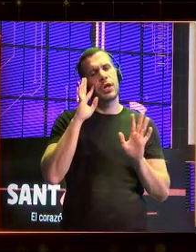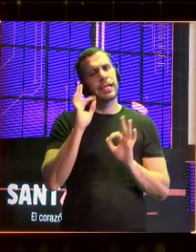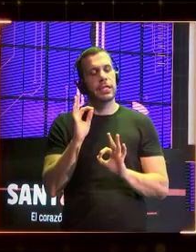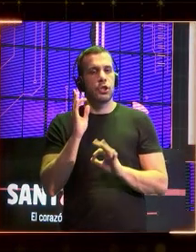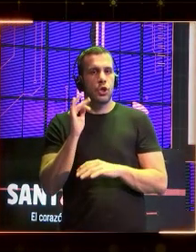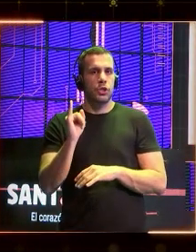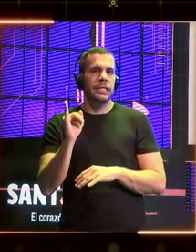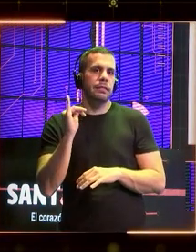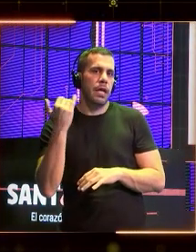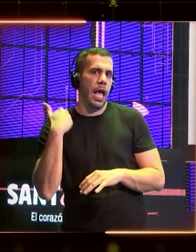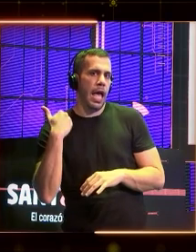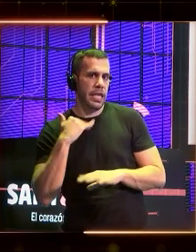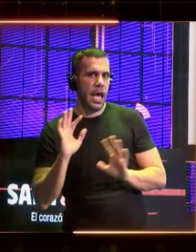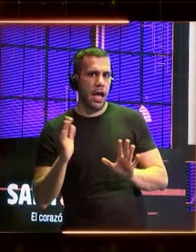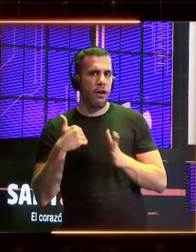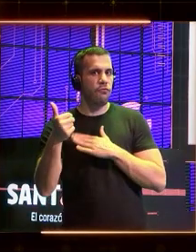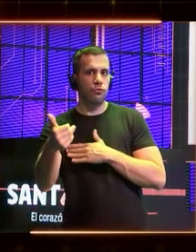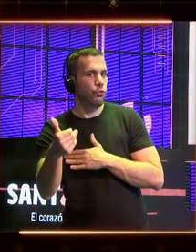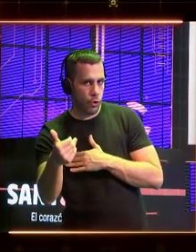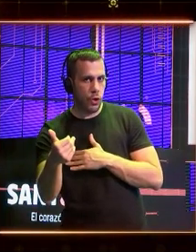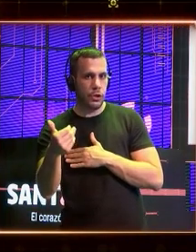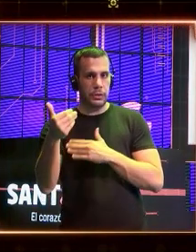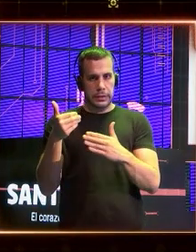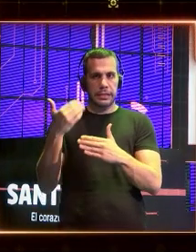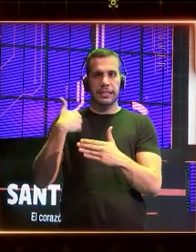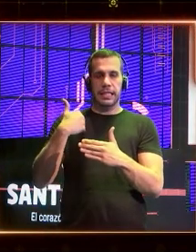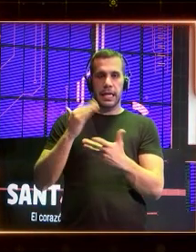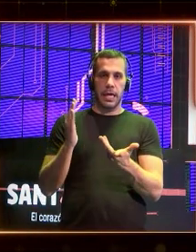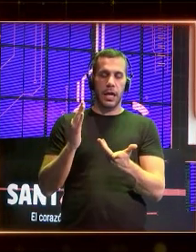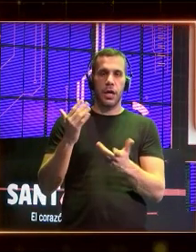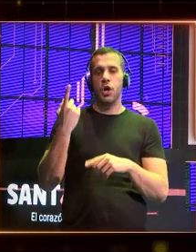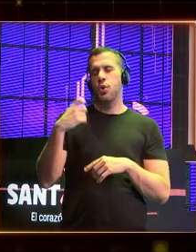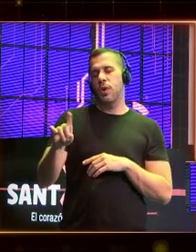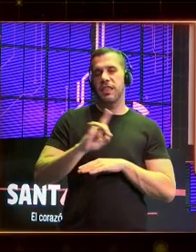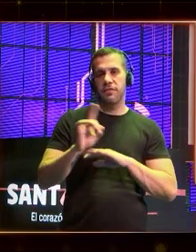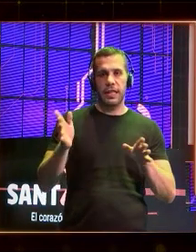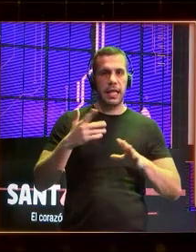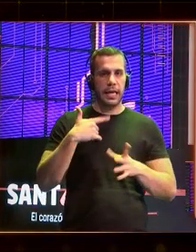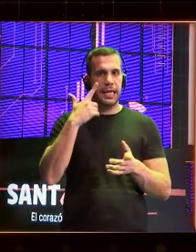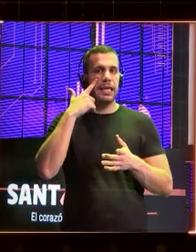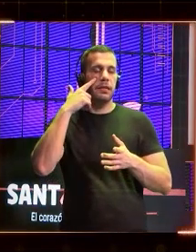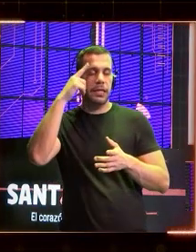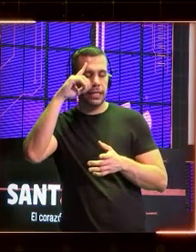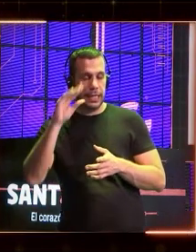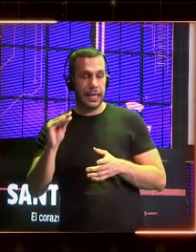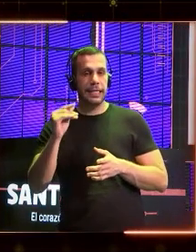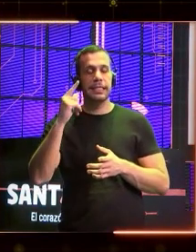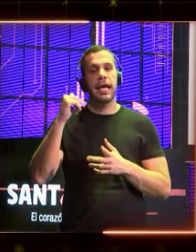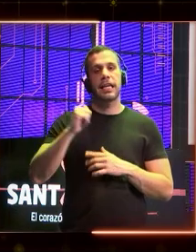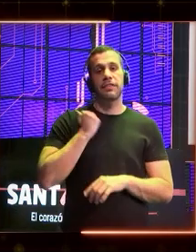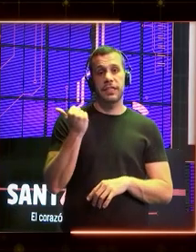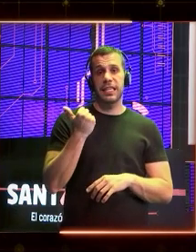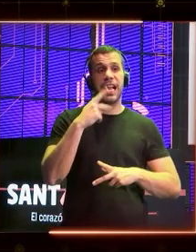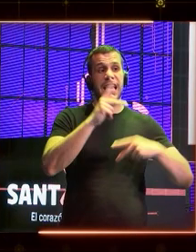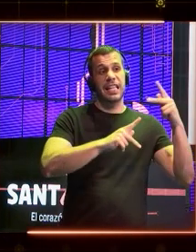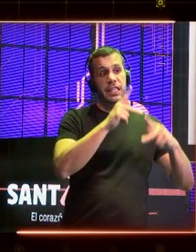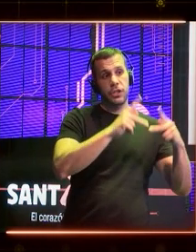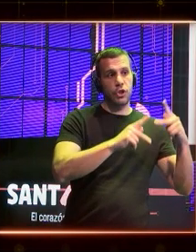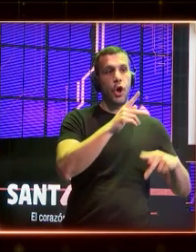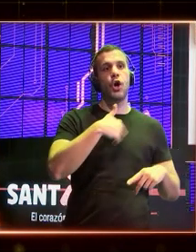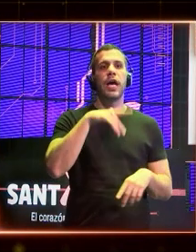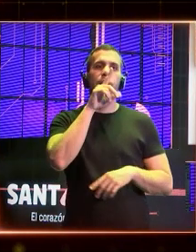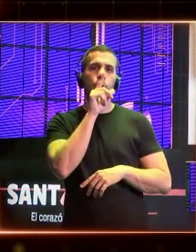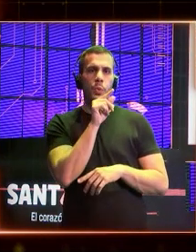tenemos. Si no hacía falta que viniera la inteligencia artificial para tener los riesgos. Si los riesgos tenemos cada día, en TikTok, en Twitter,